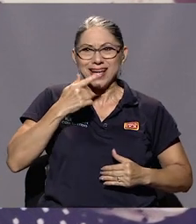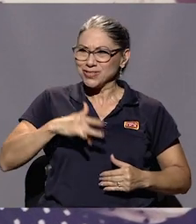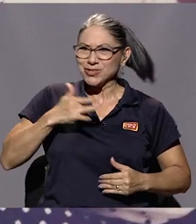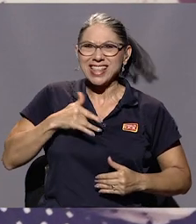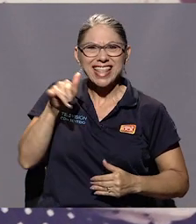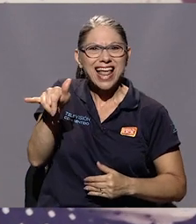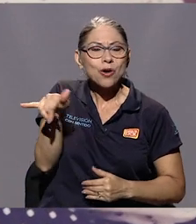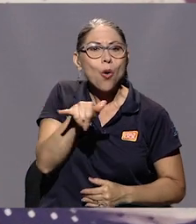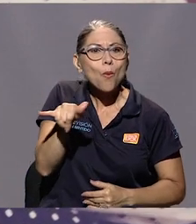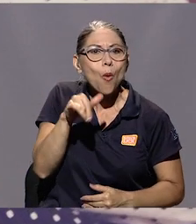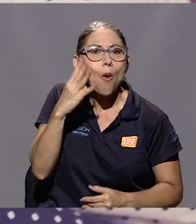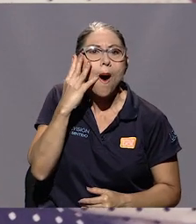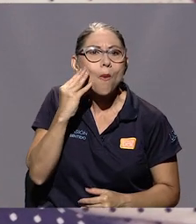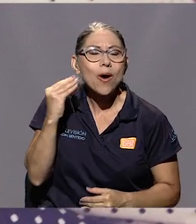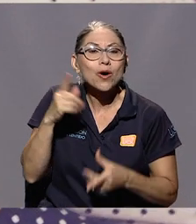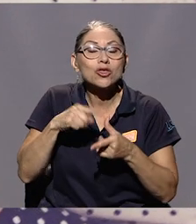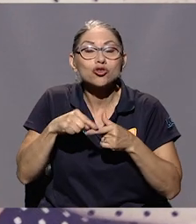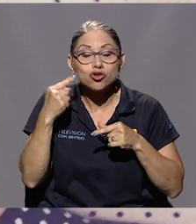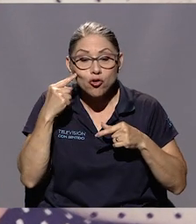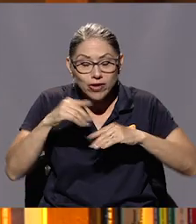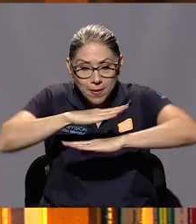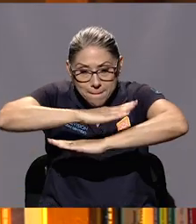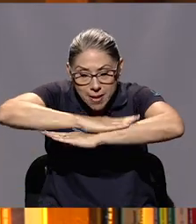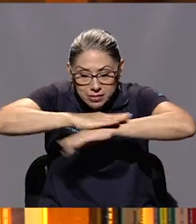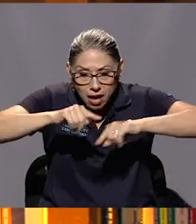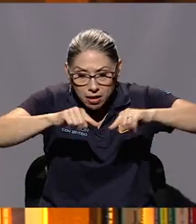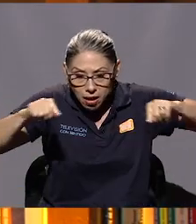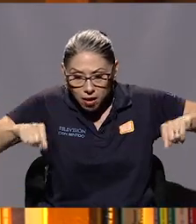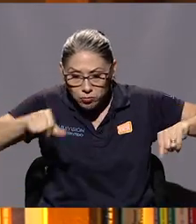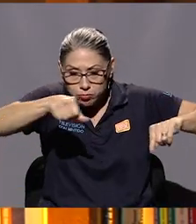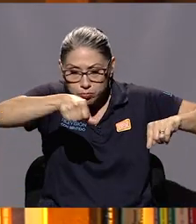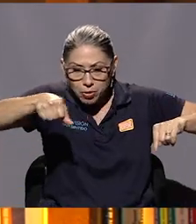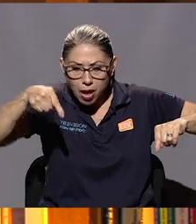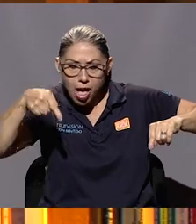me estremeció, como este sapo.